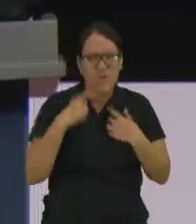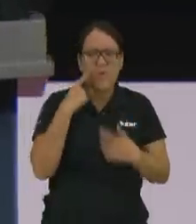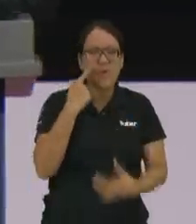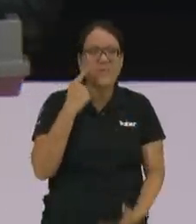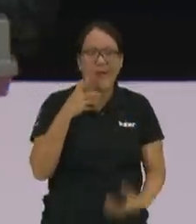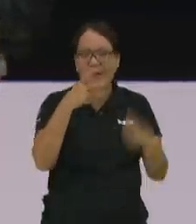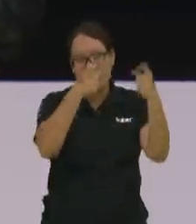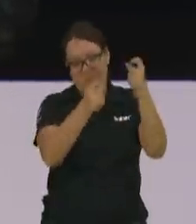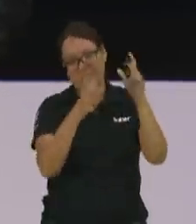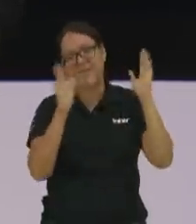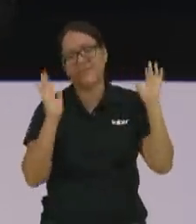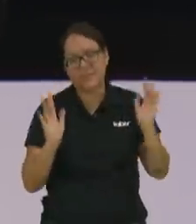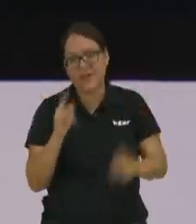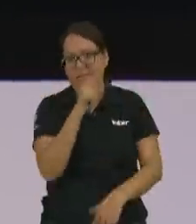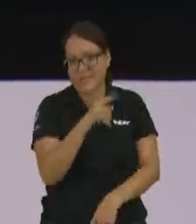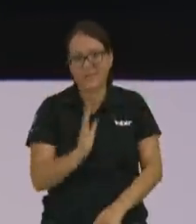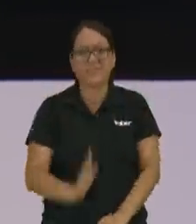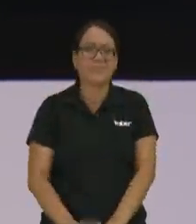Mariona